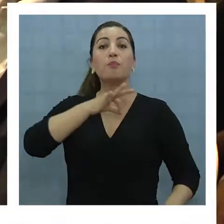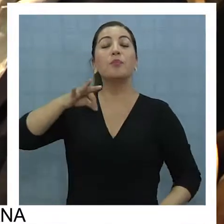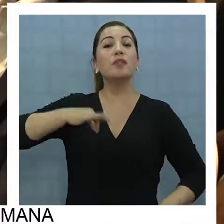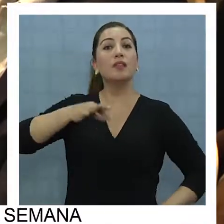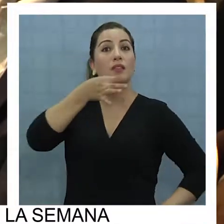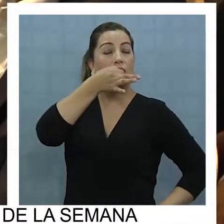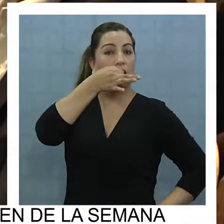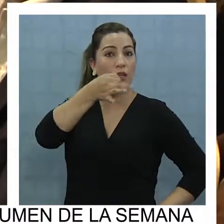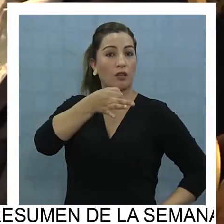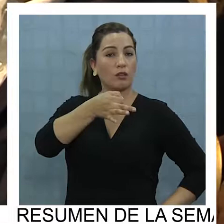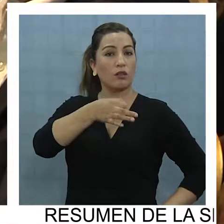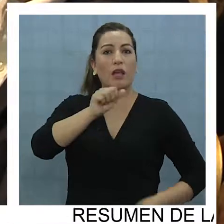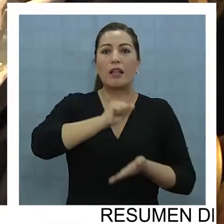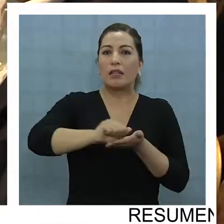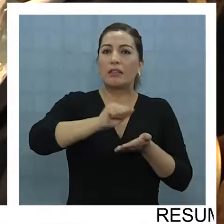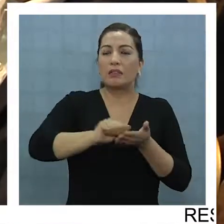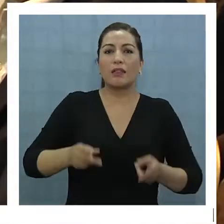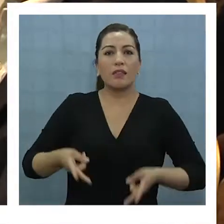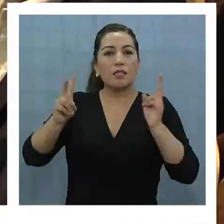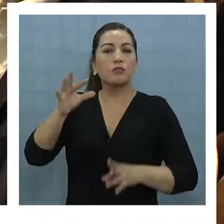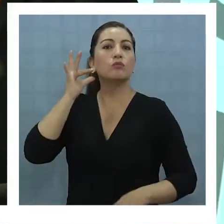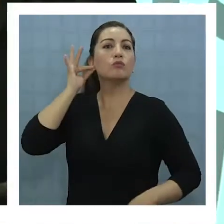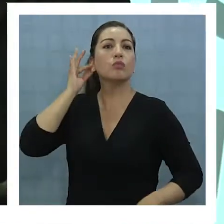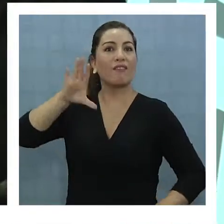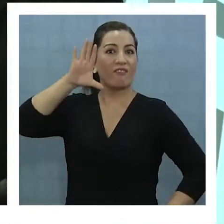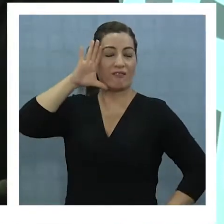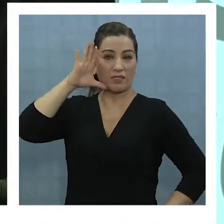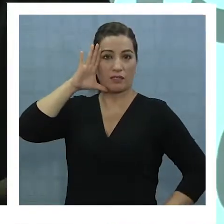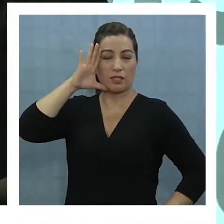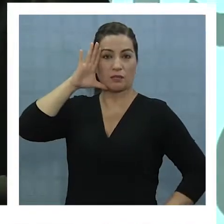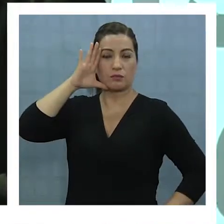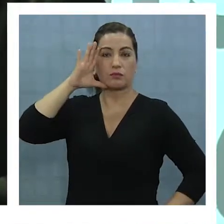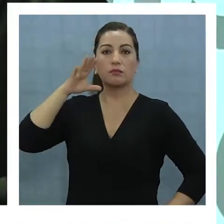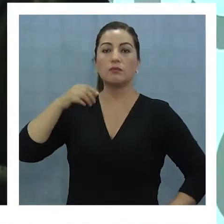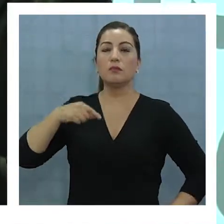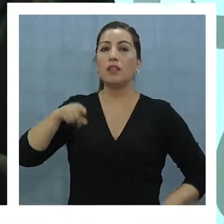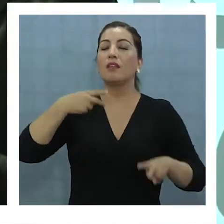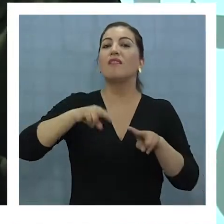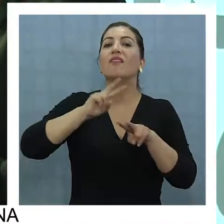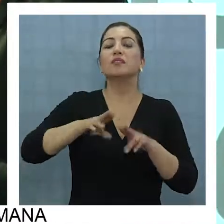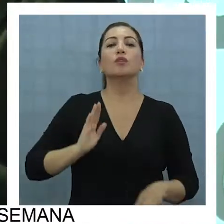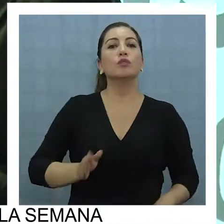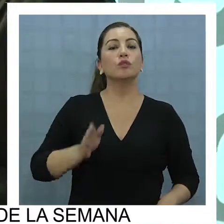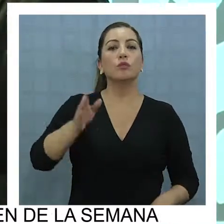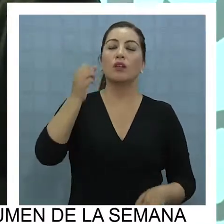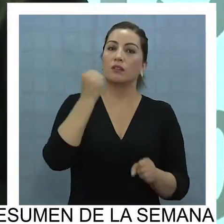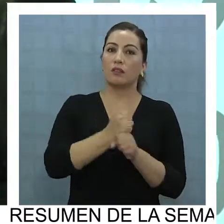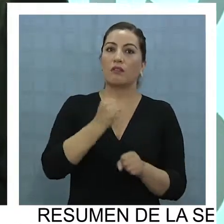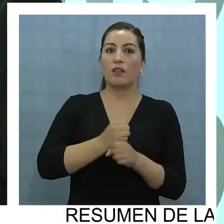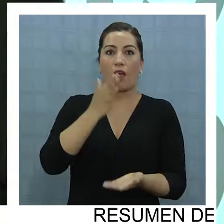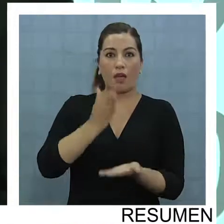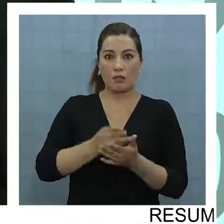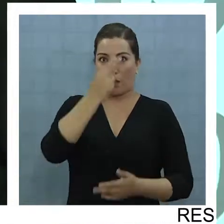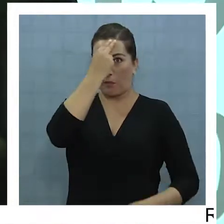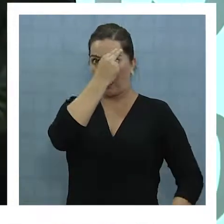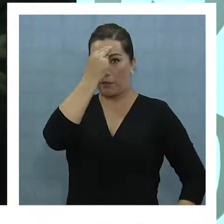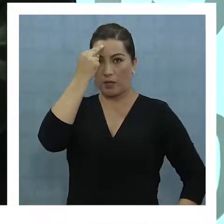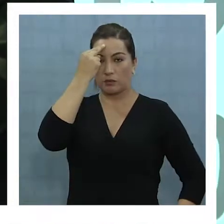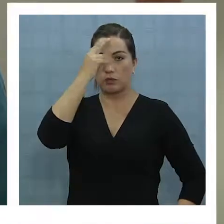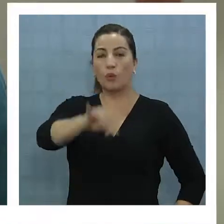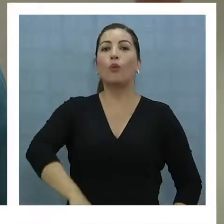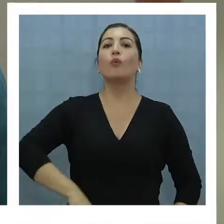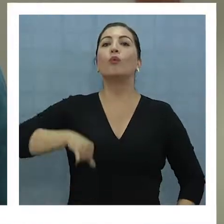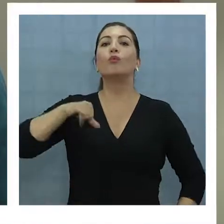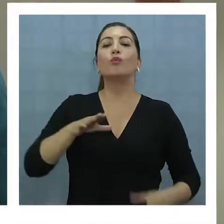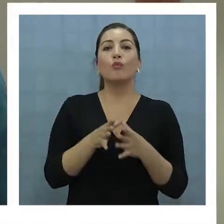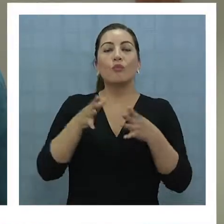señala que la agenda de derechos de las mujeres, de la presidenta Michelle Bacelet, se continuará trabajando hasta marzo. Es un orgullo